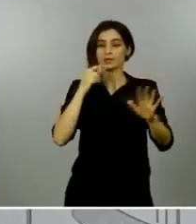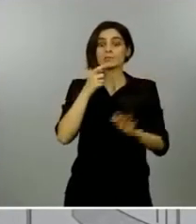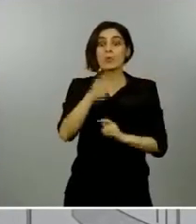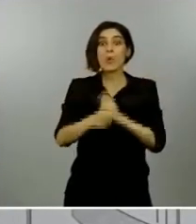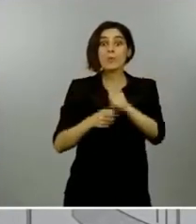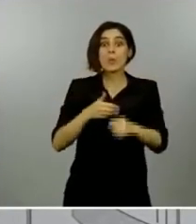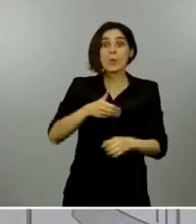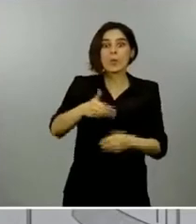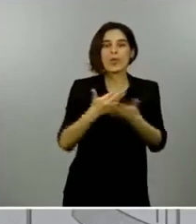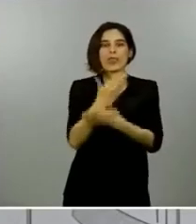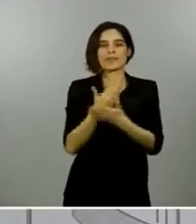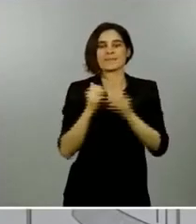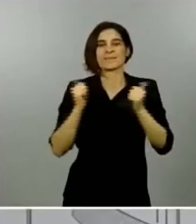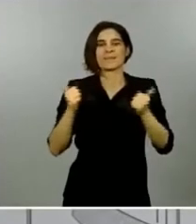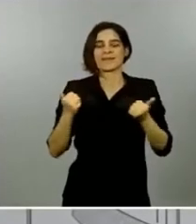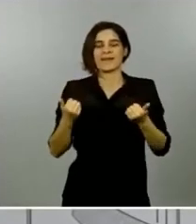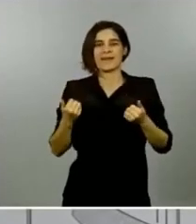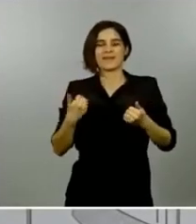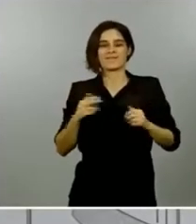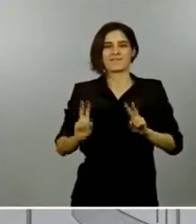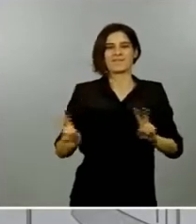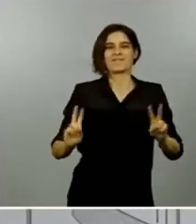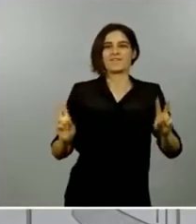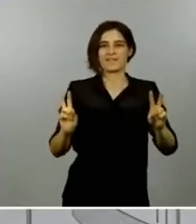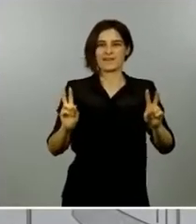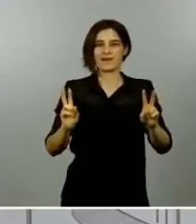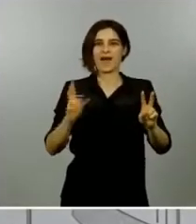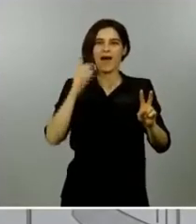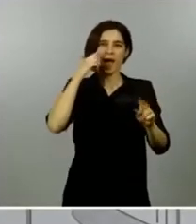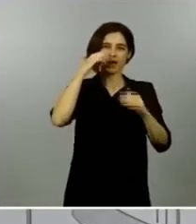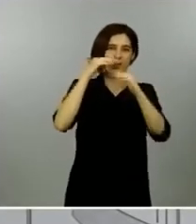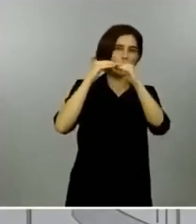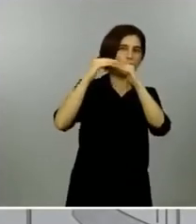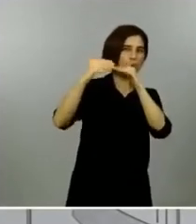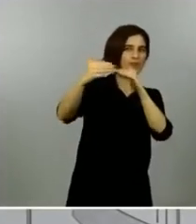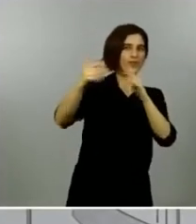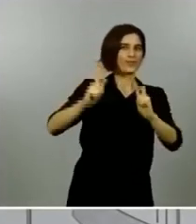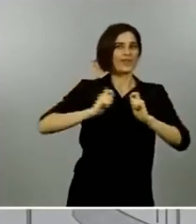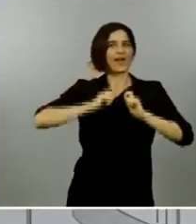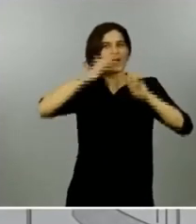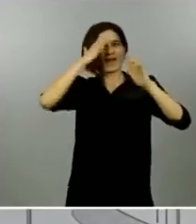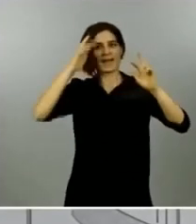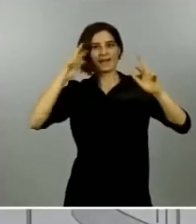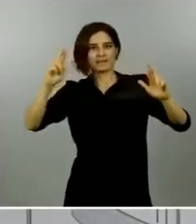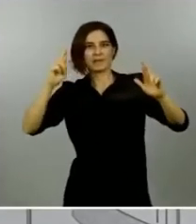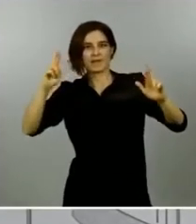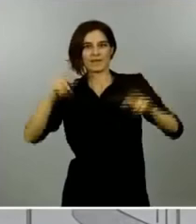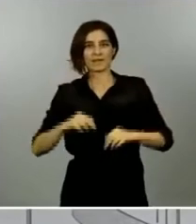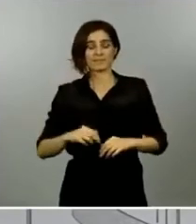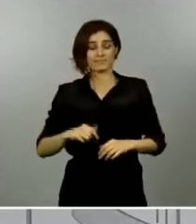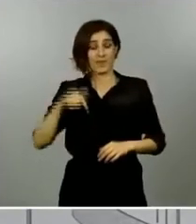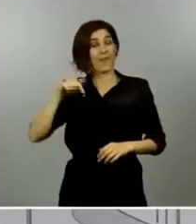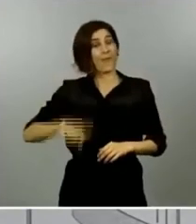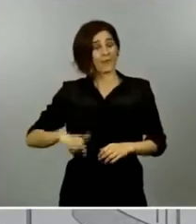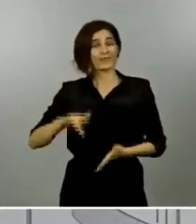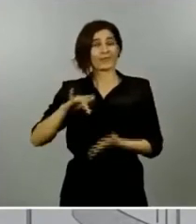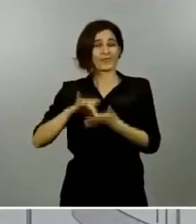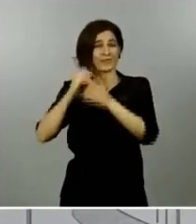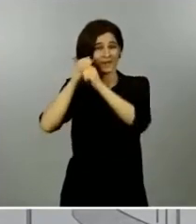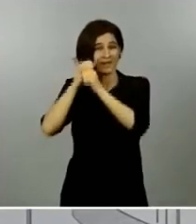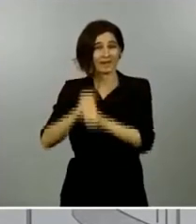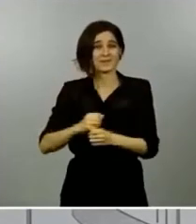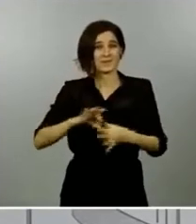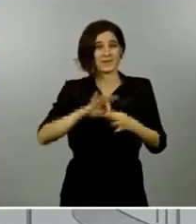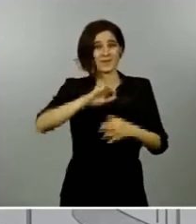la fortaleza de la unidad hoy en el día del aniversario de la Unión Europea valores como la diversidad